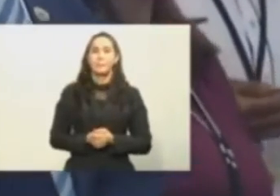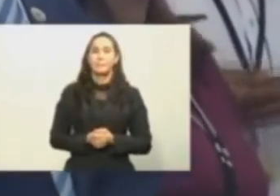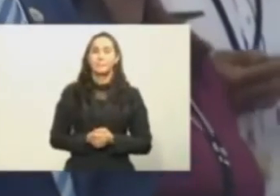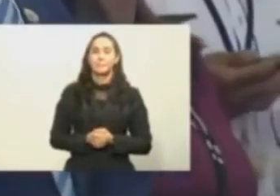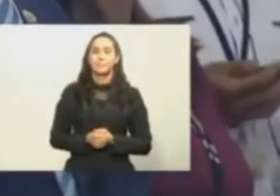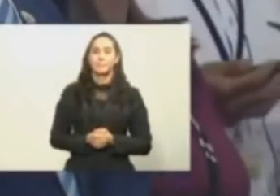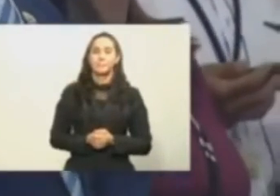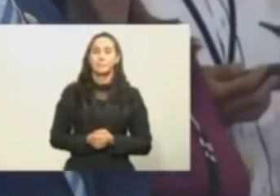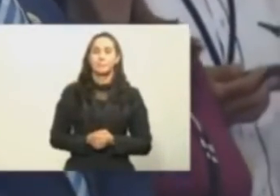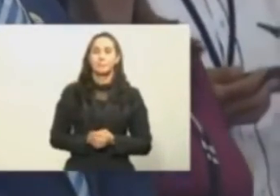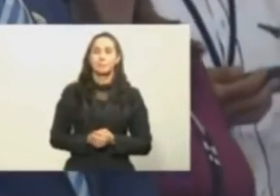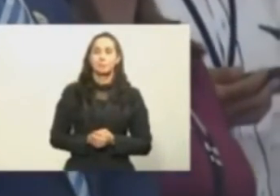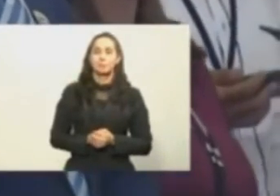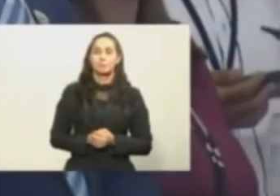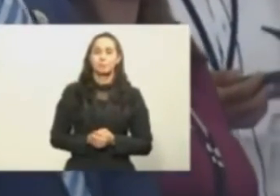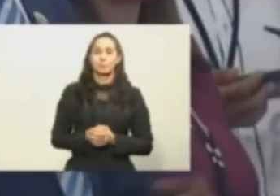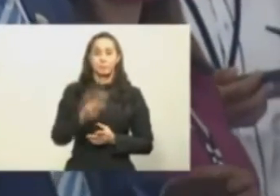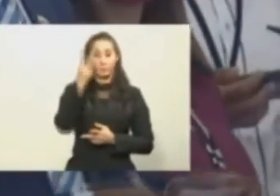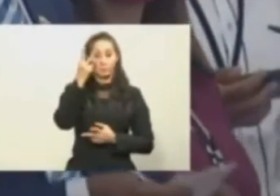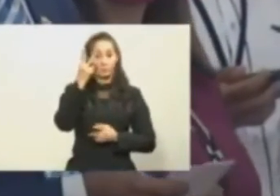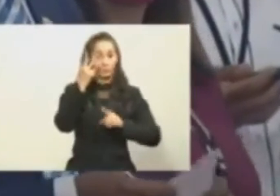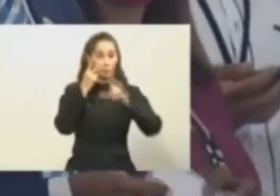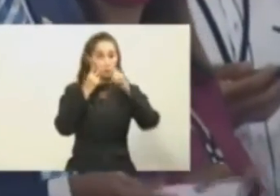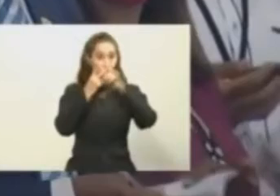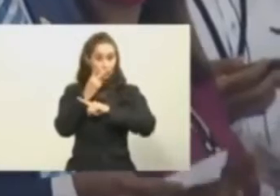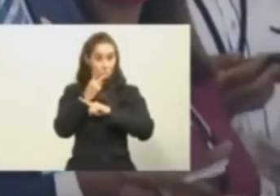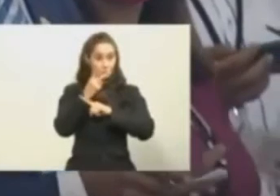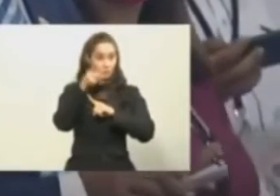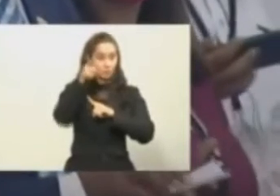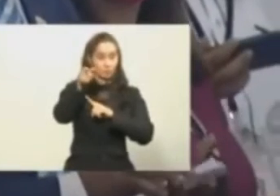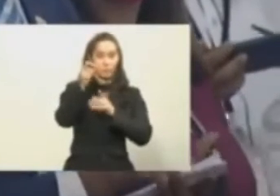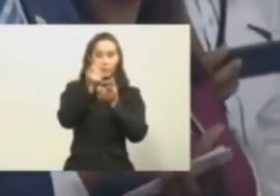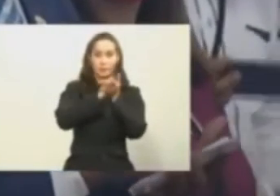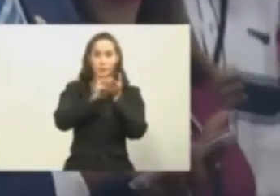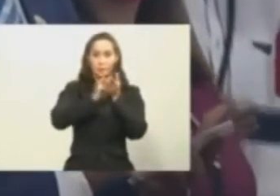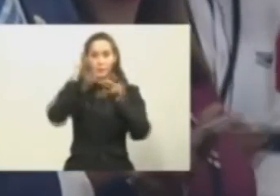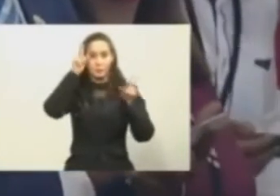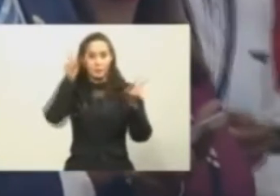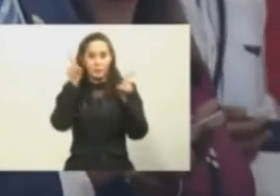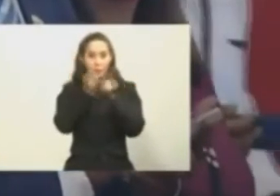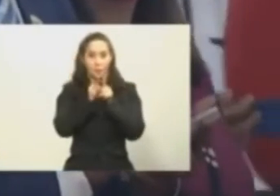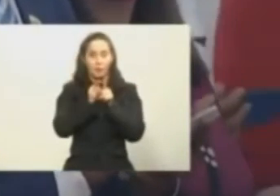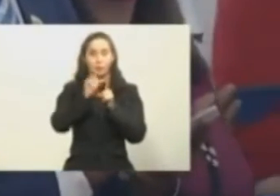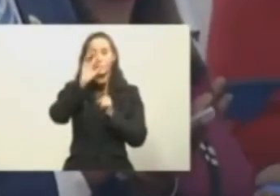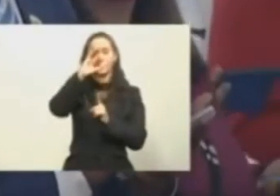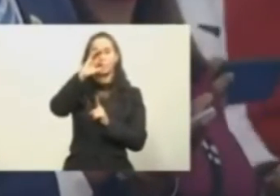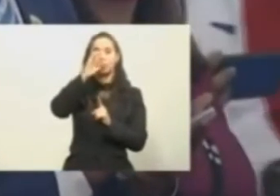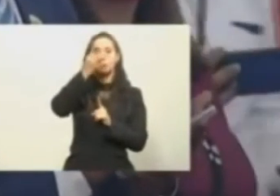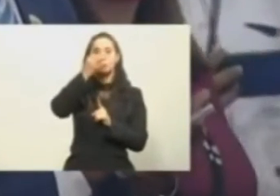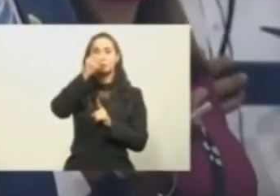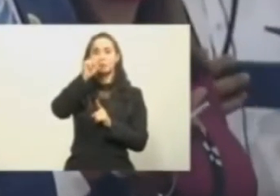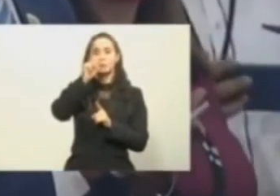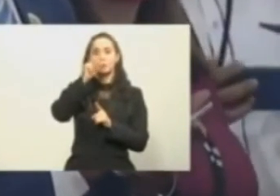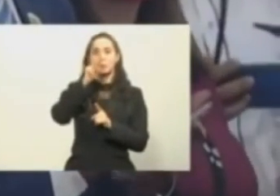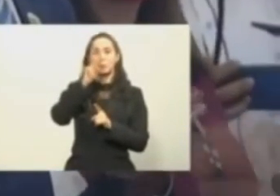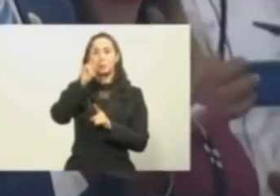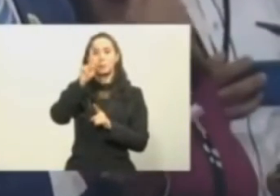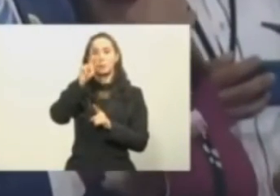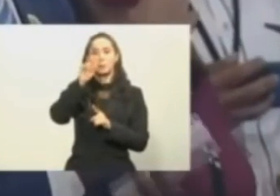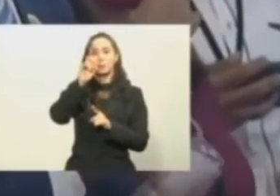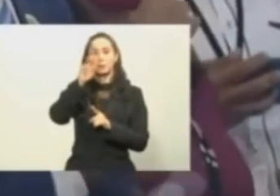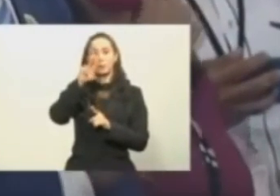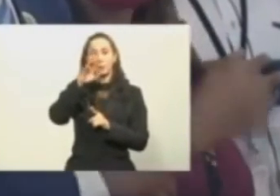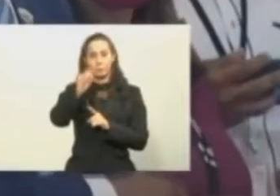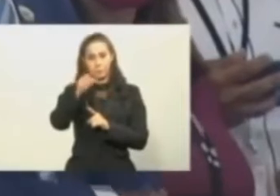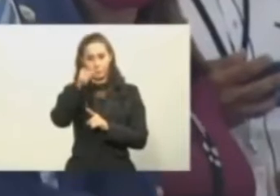Una de las... Hace dos meses usted firmó el acuerdo de Chapultepec sobre libertad de información,